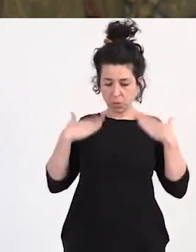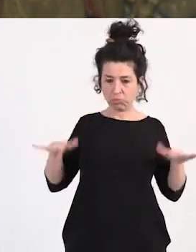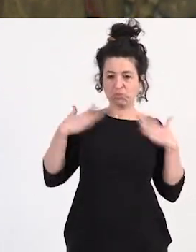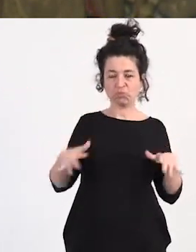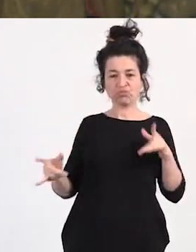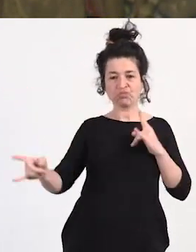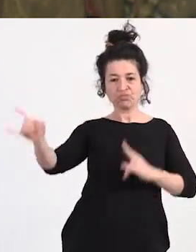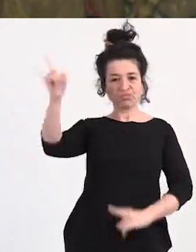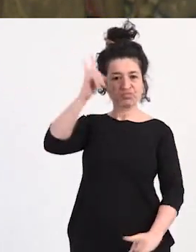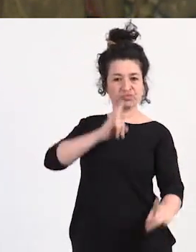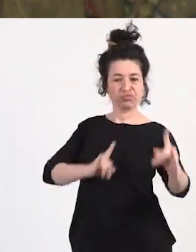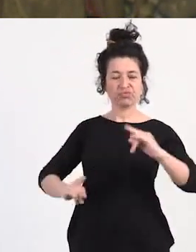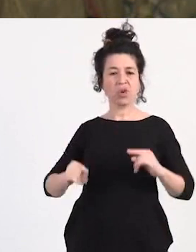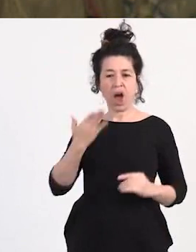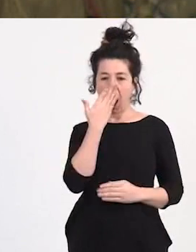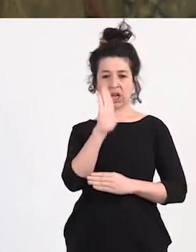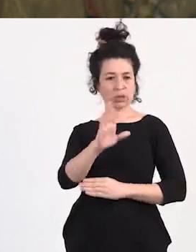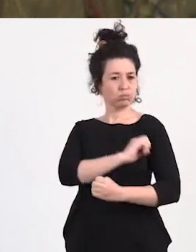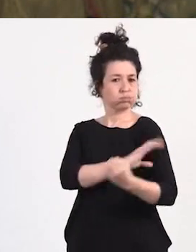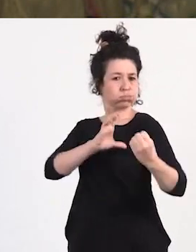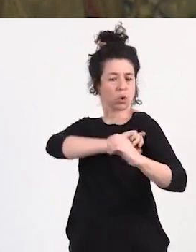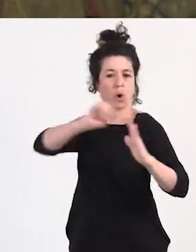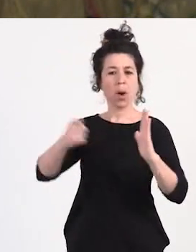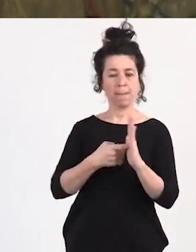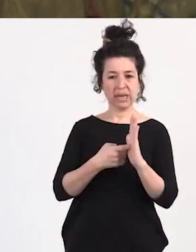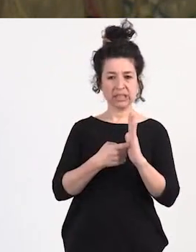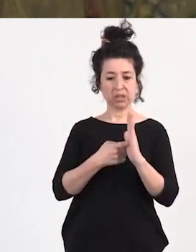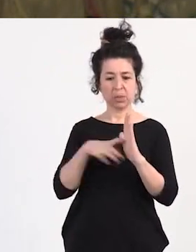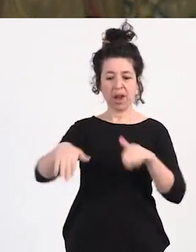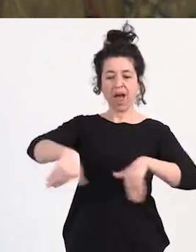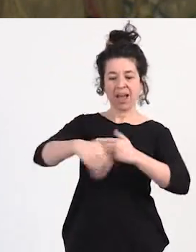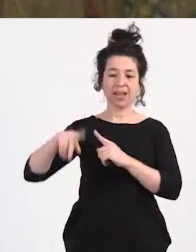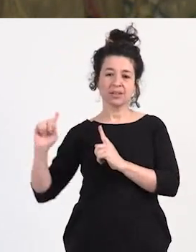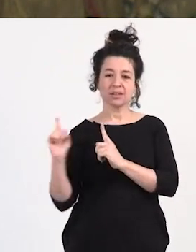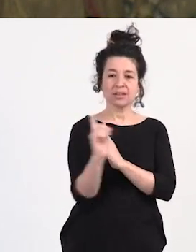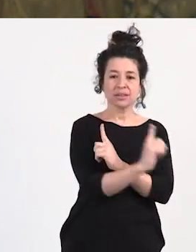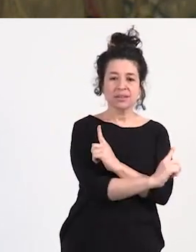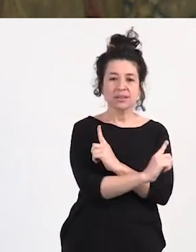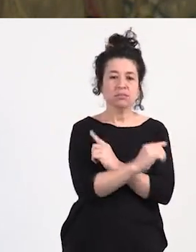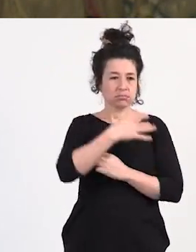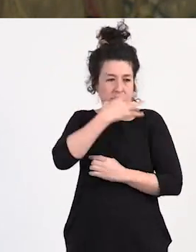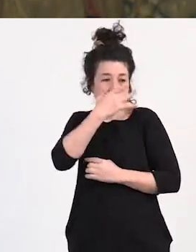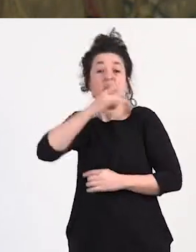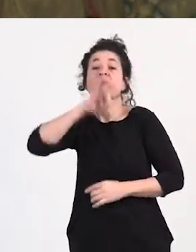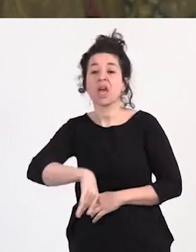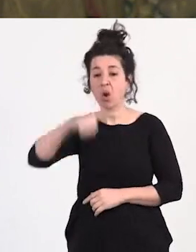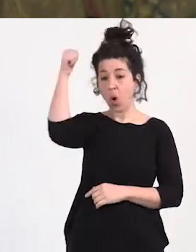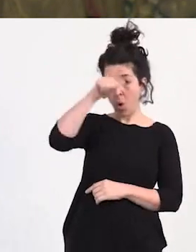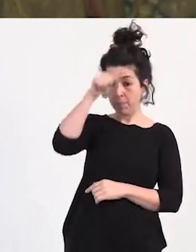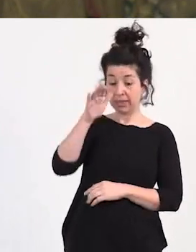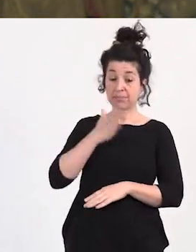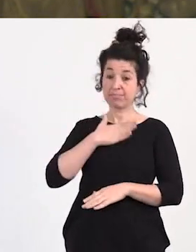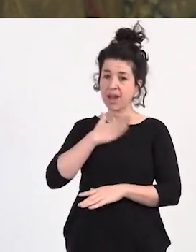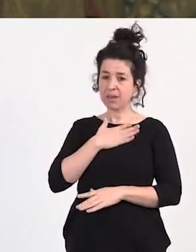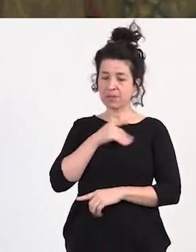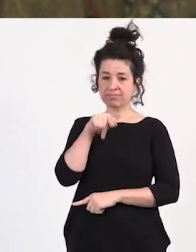actitud de empoderamiento absoluto. Y quienes pasan por ahí tímidos son los hombres. Y eso para mí